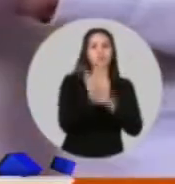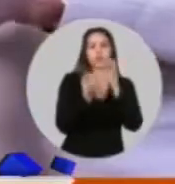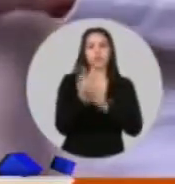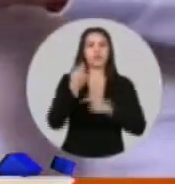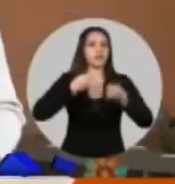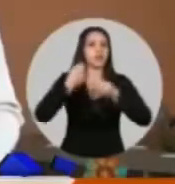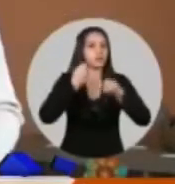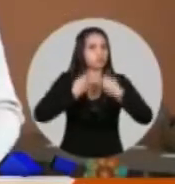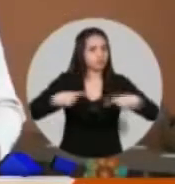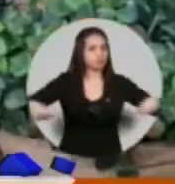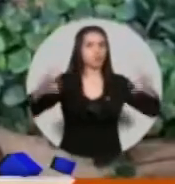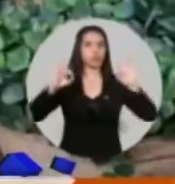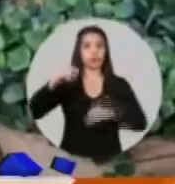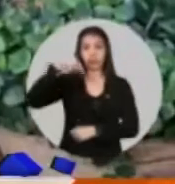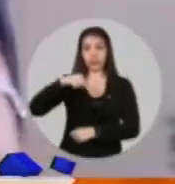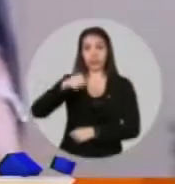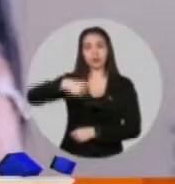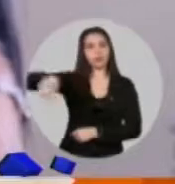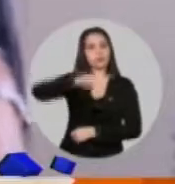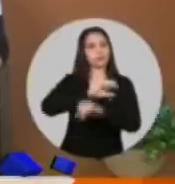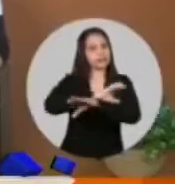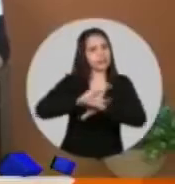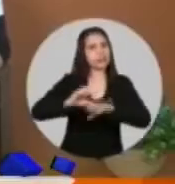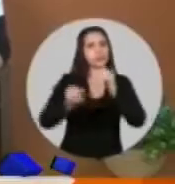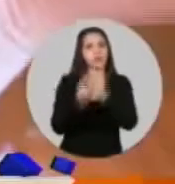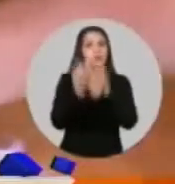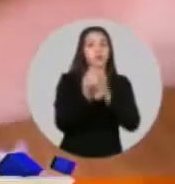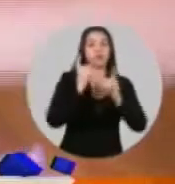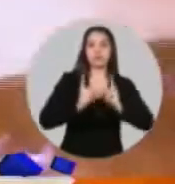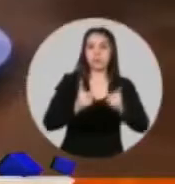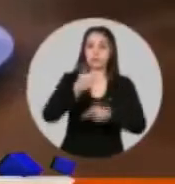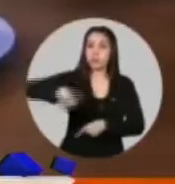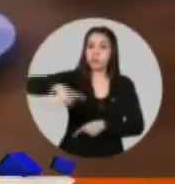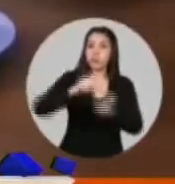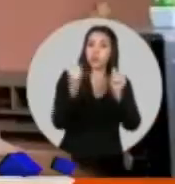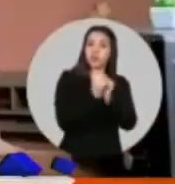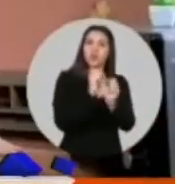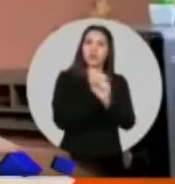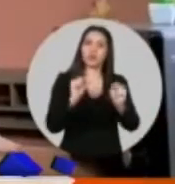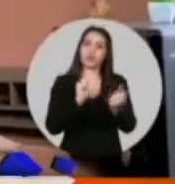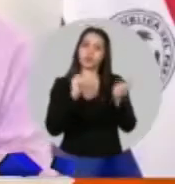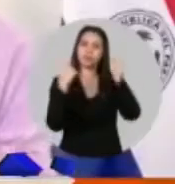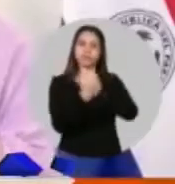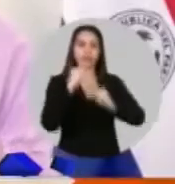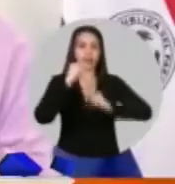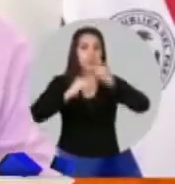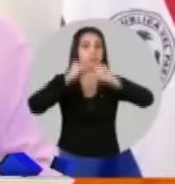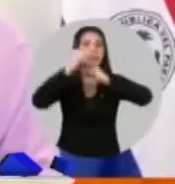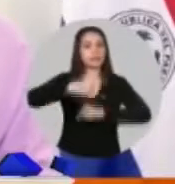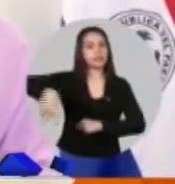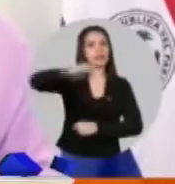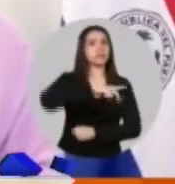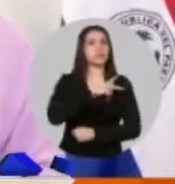verdaderamente necesita. Creo que hay otros mecanismos, por eso les pregunto y les consulto